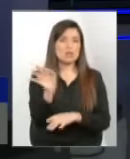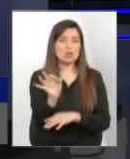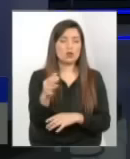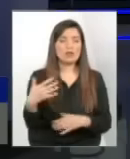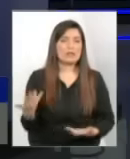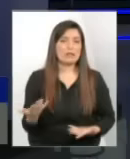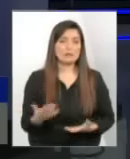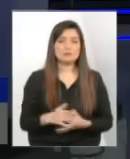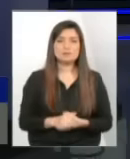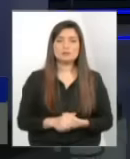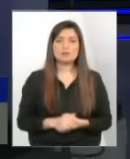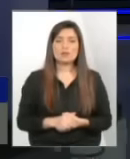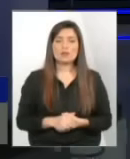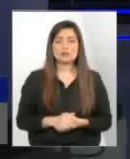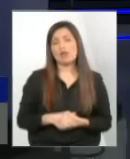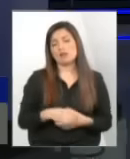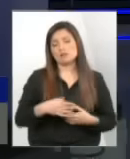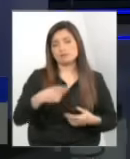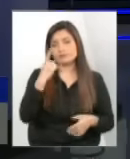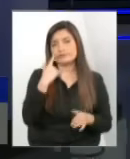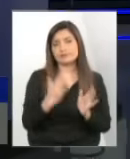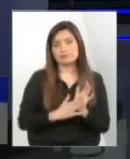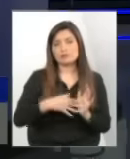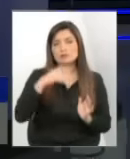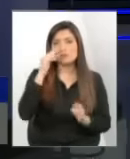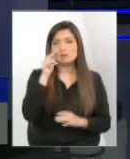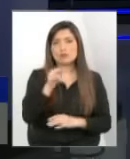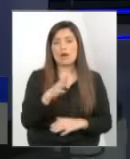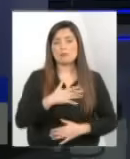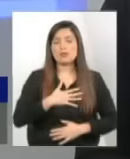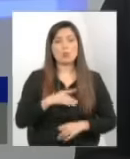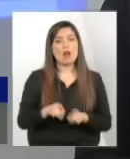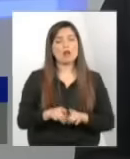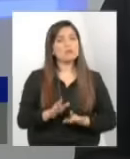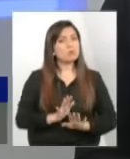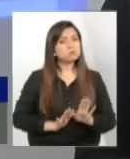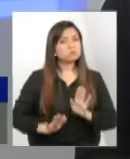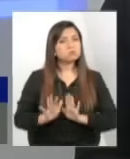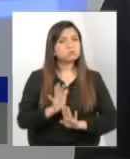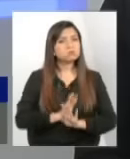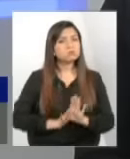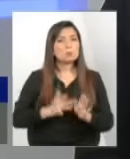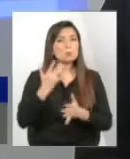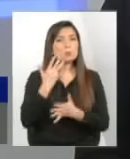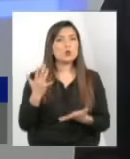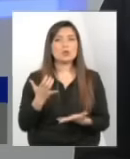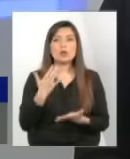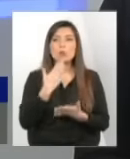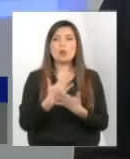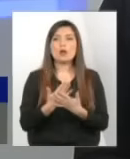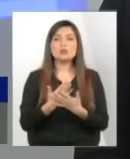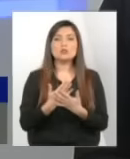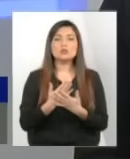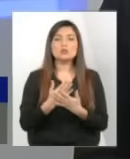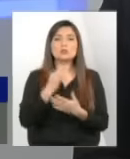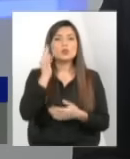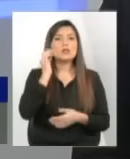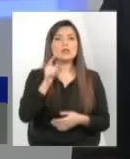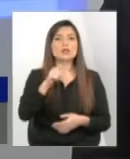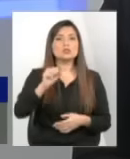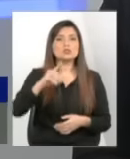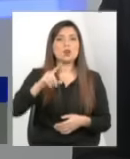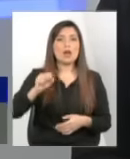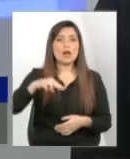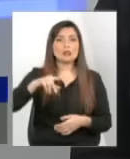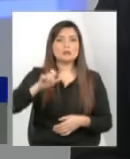del Basto es evidente a mí me causa mucho cuidado porque cuando la señora de zona huerta era